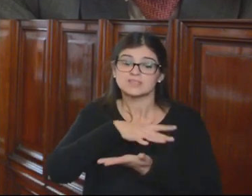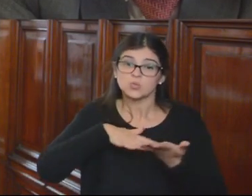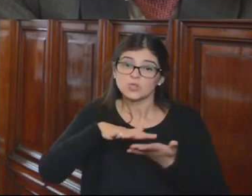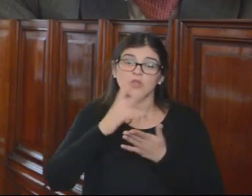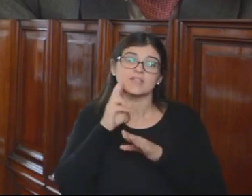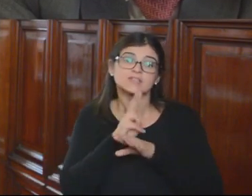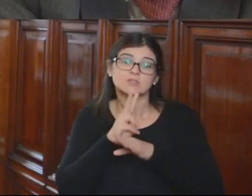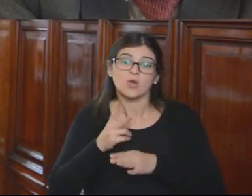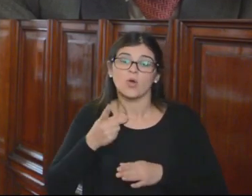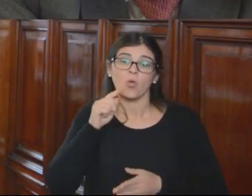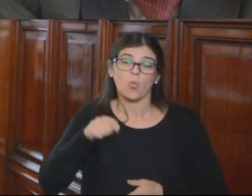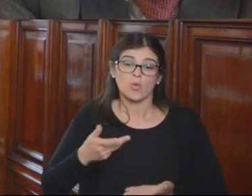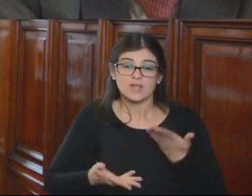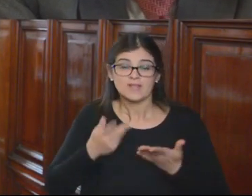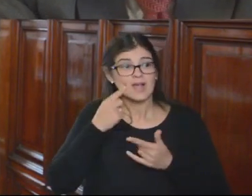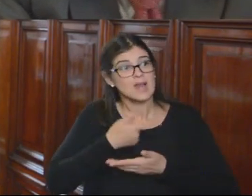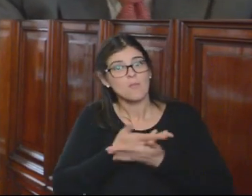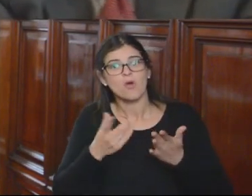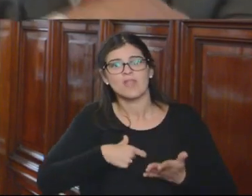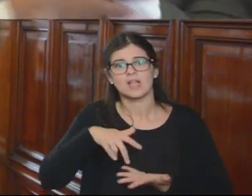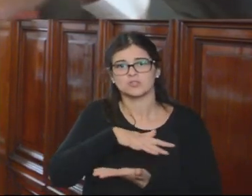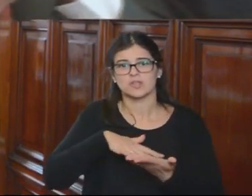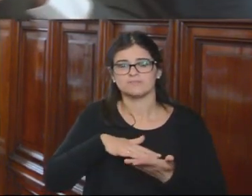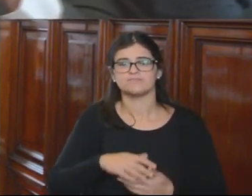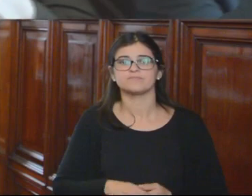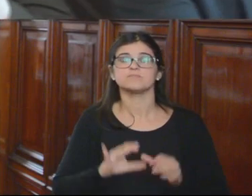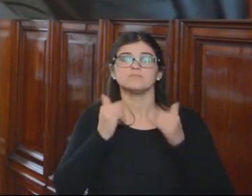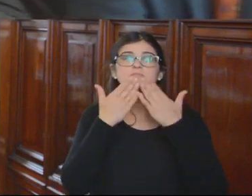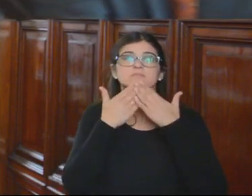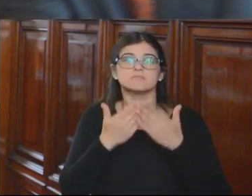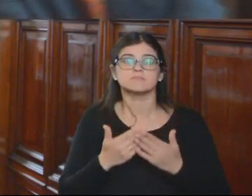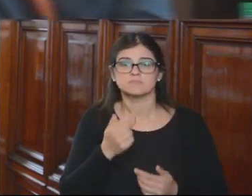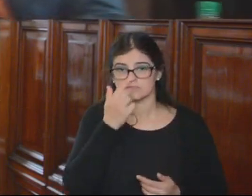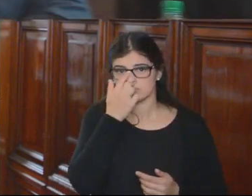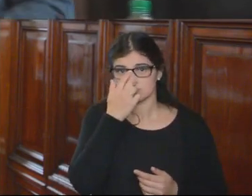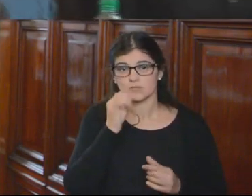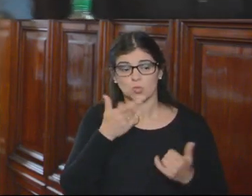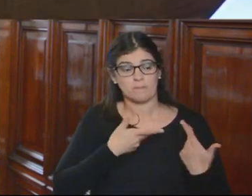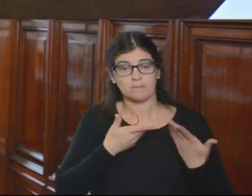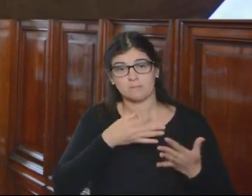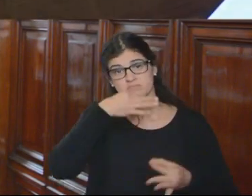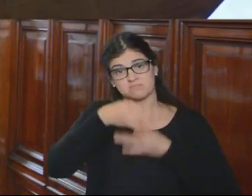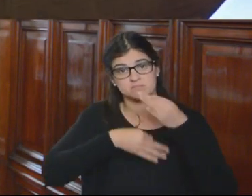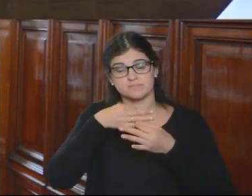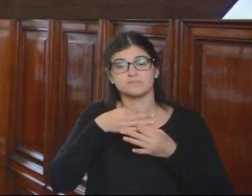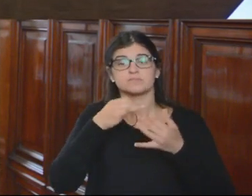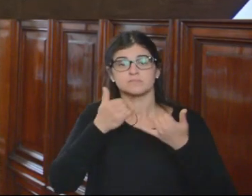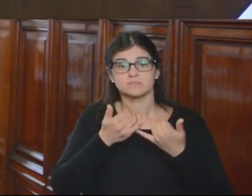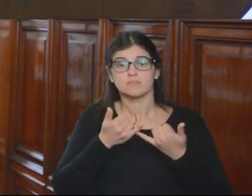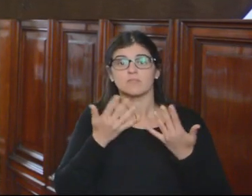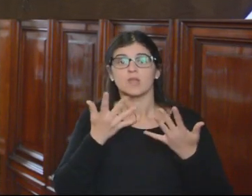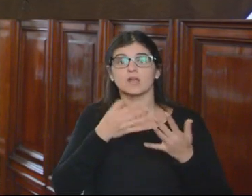seguridad jurídica que se transmite a la sociedad. Gracias por su presentación a las y los